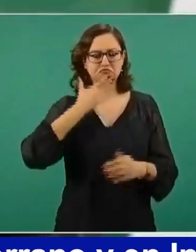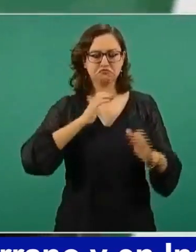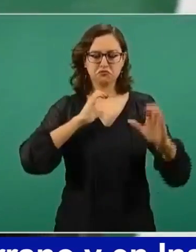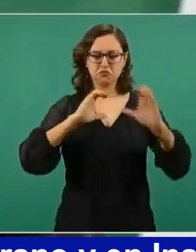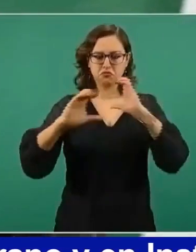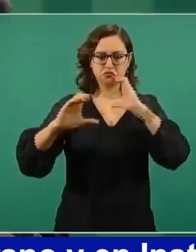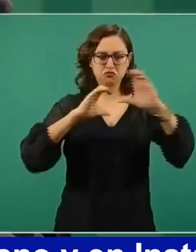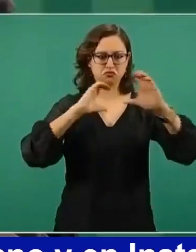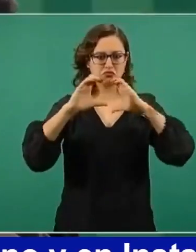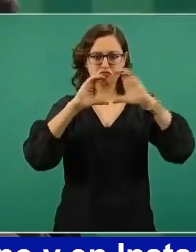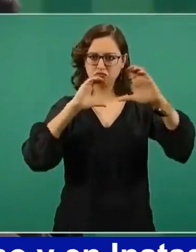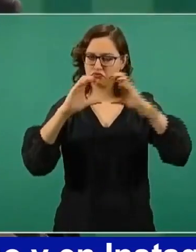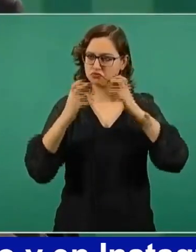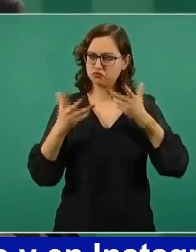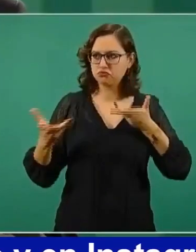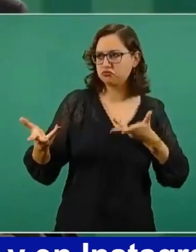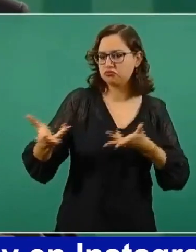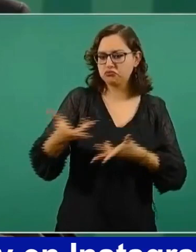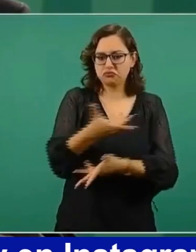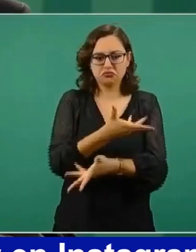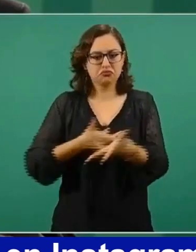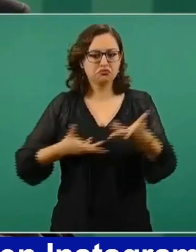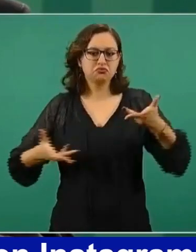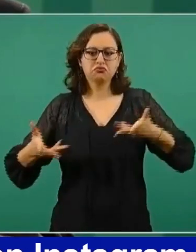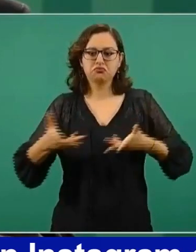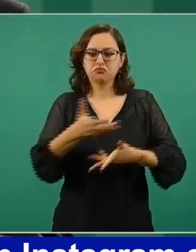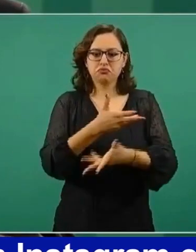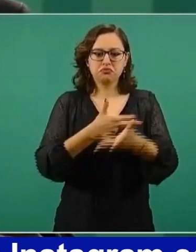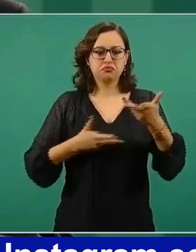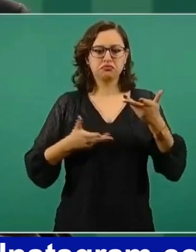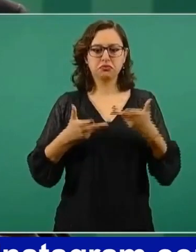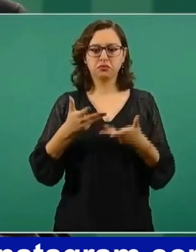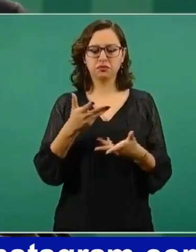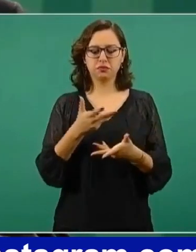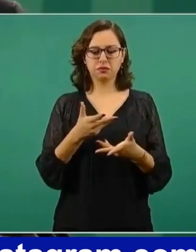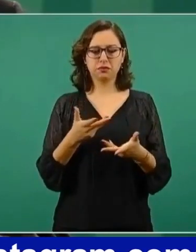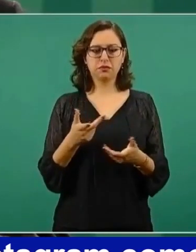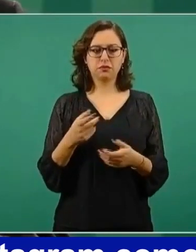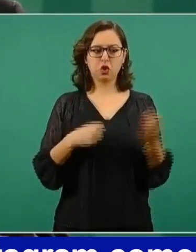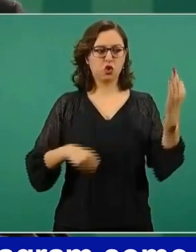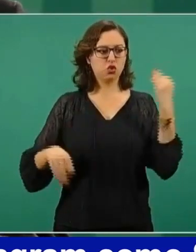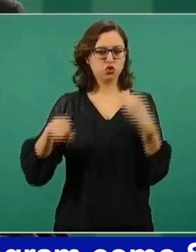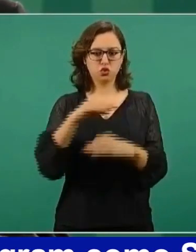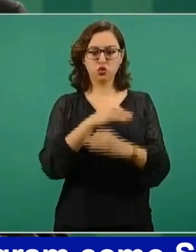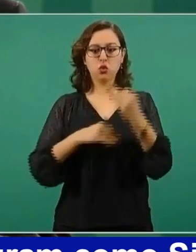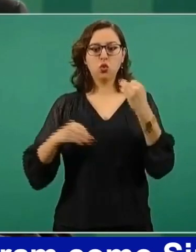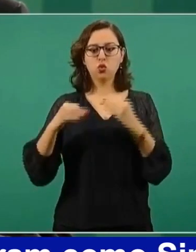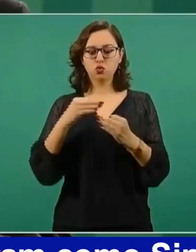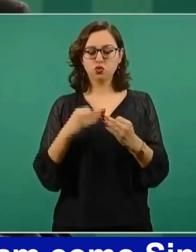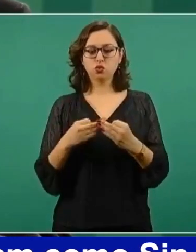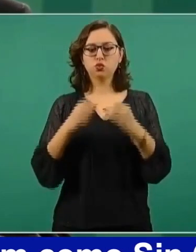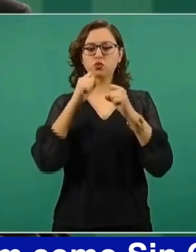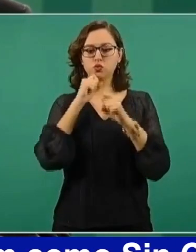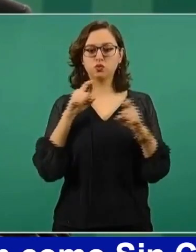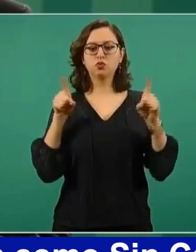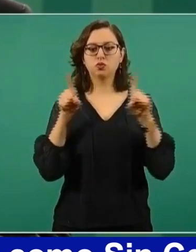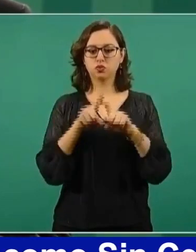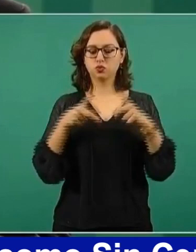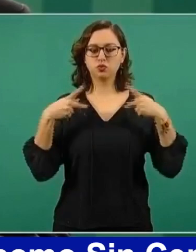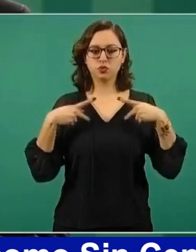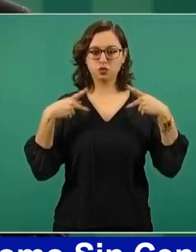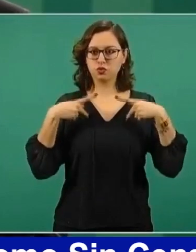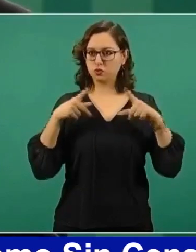los ciudadanos, con todo el pueblo de México y con los capitalinos,